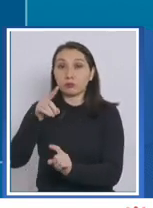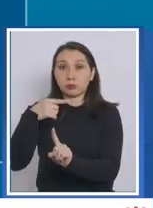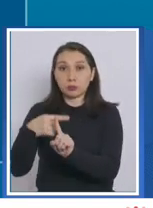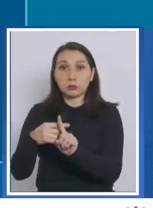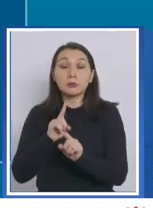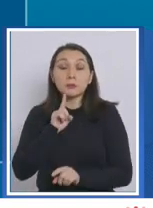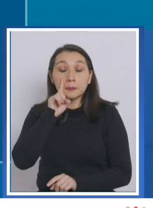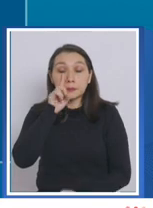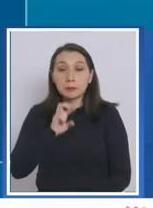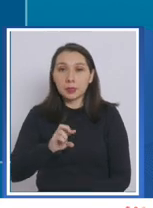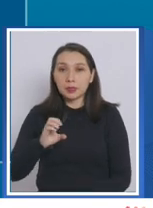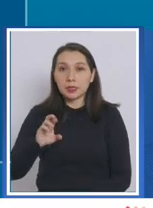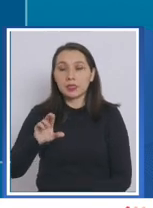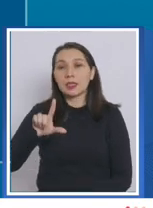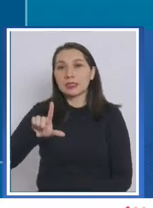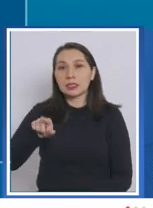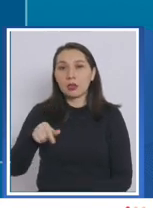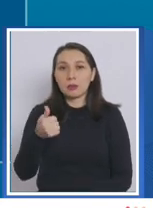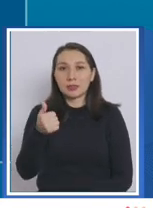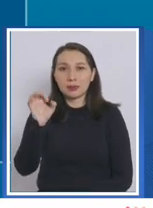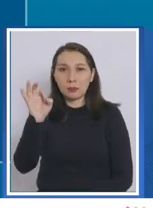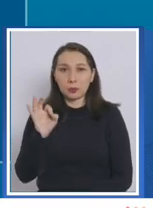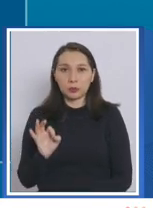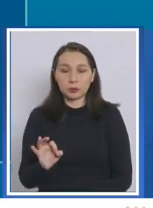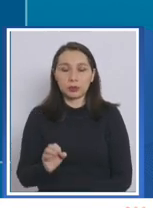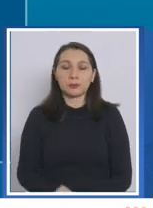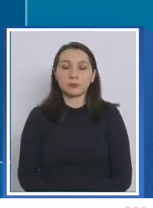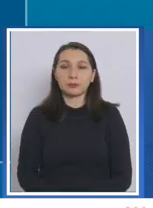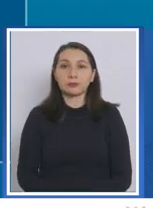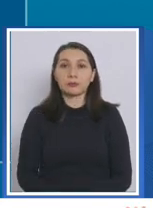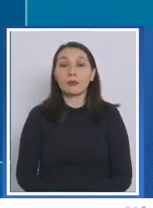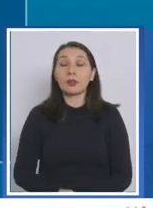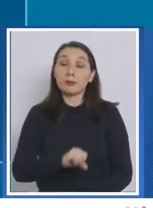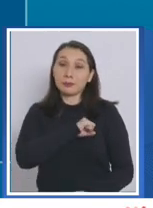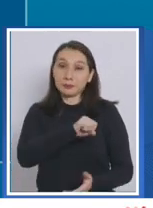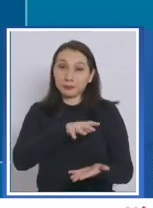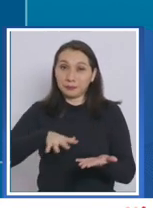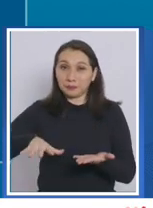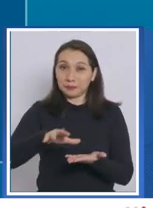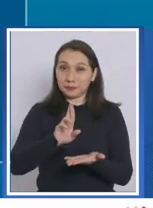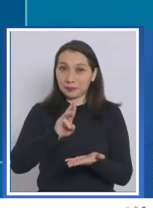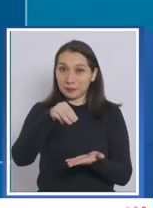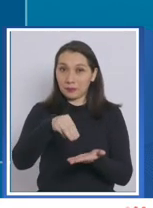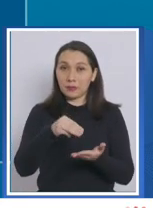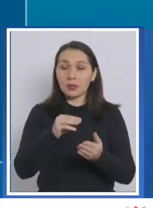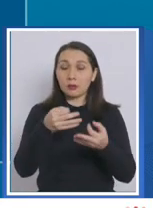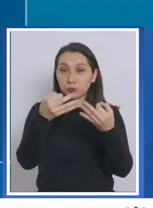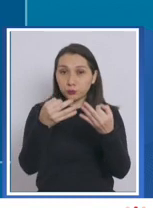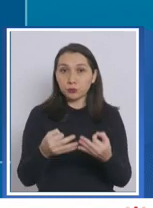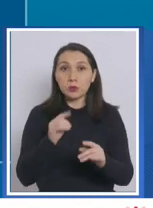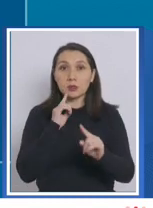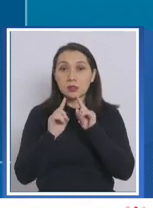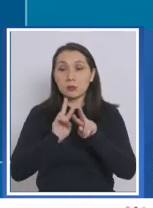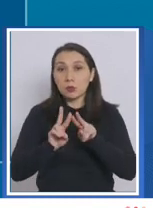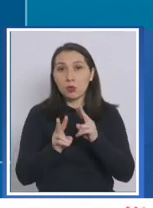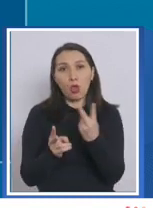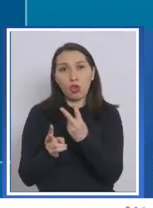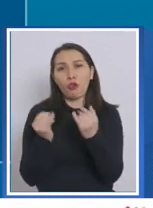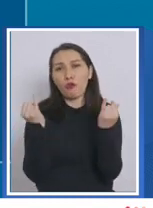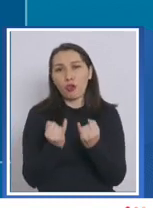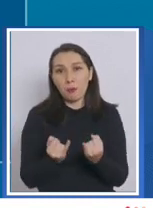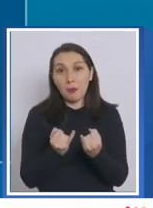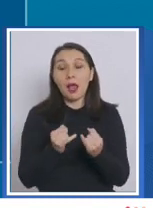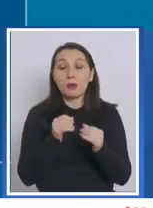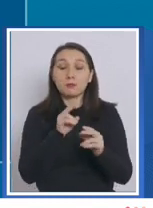PCR fue de 7,6%. En el caso de la región metropolitana, el total de exámenes realizados con ambas técnicas